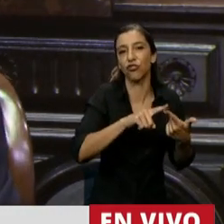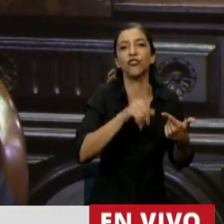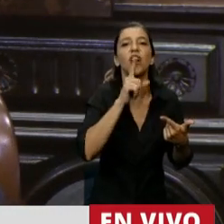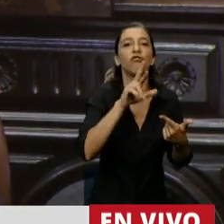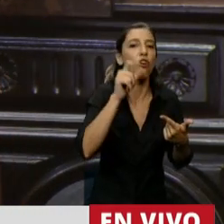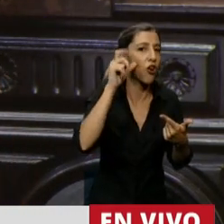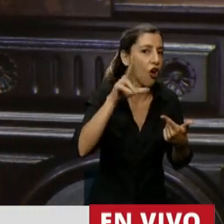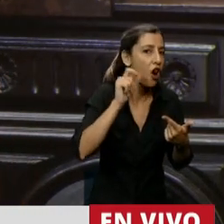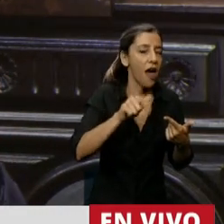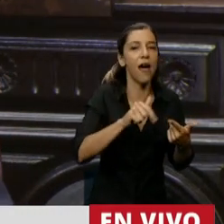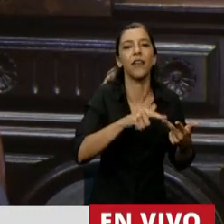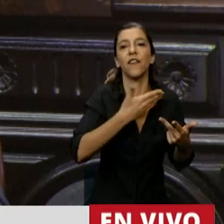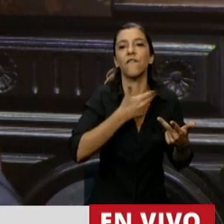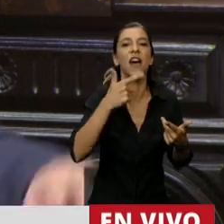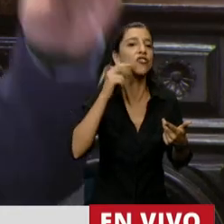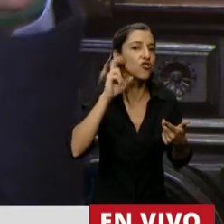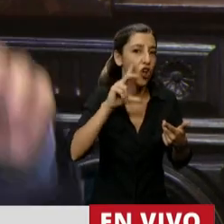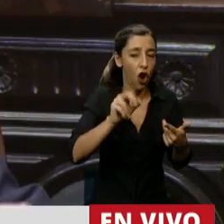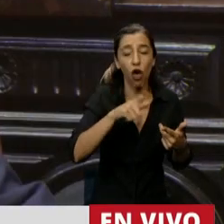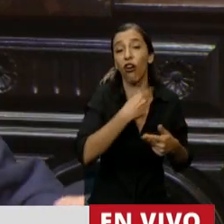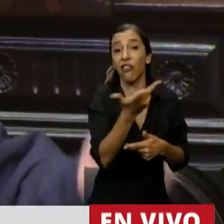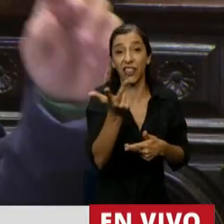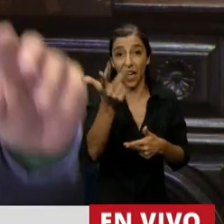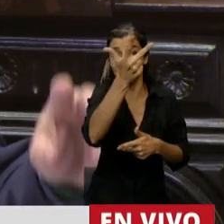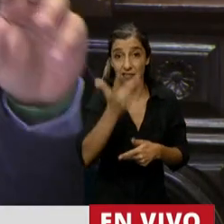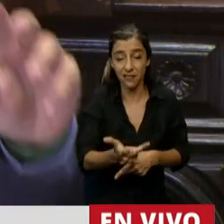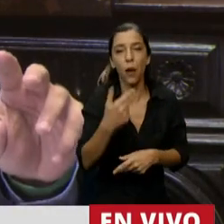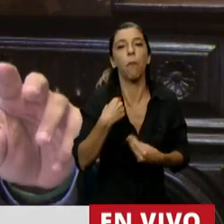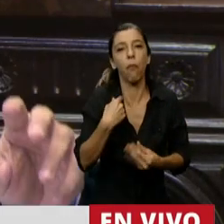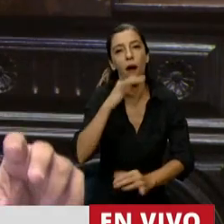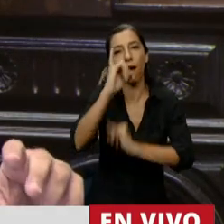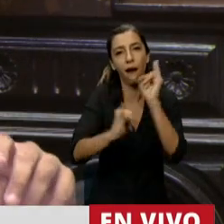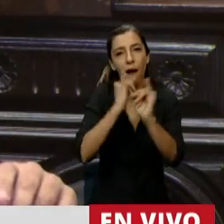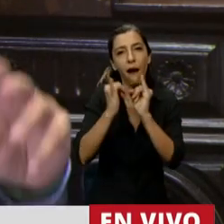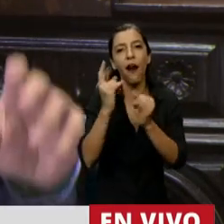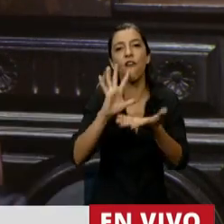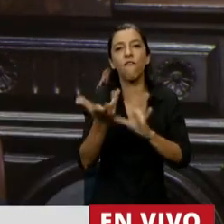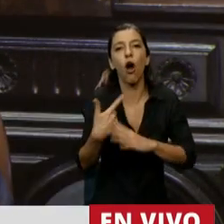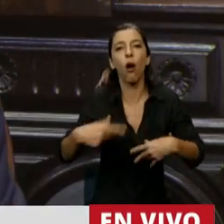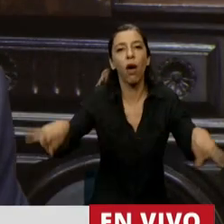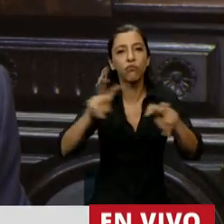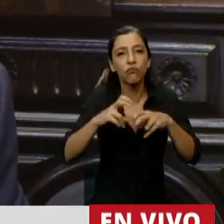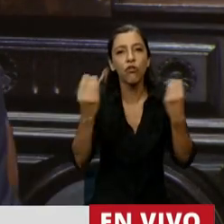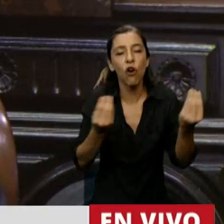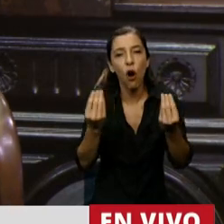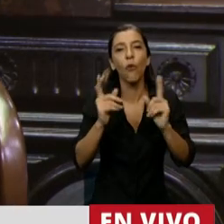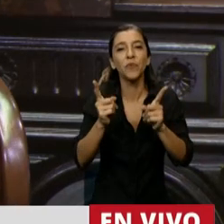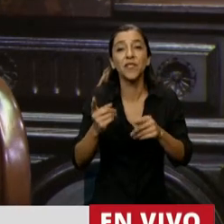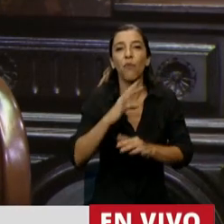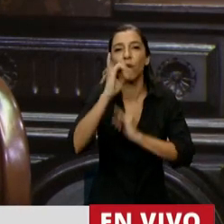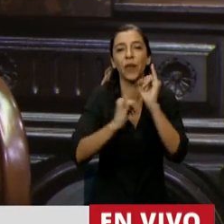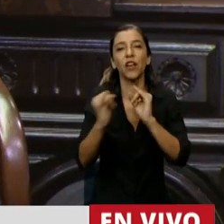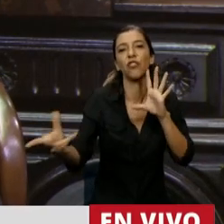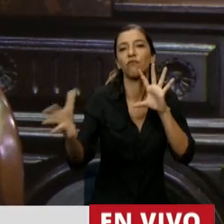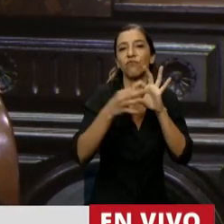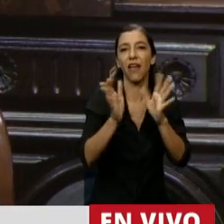Néstor Faciono. Y así se analizó largamente lo que es la consigna del artículo 14 bis